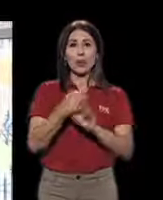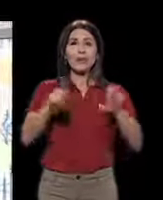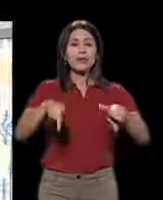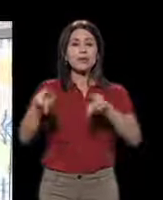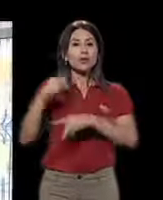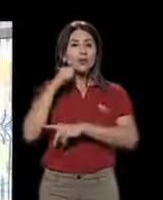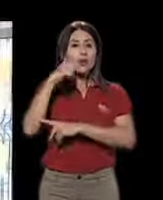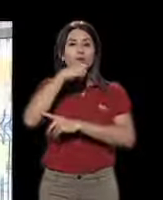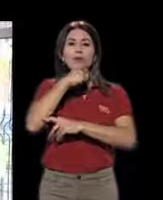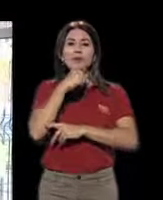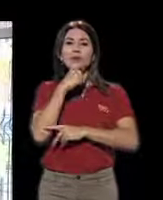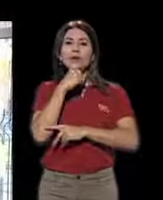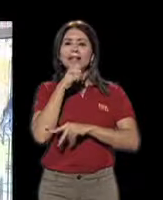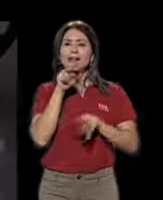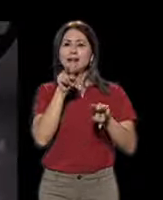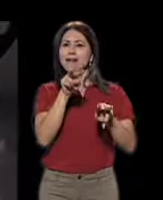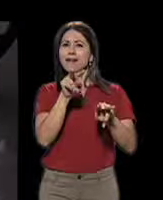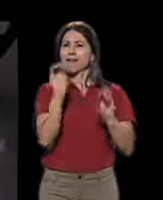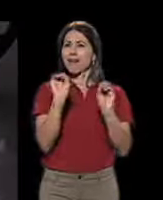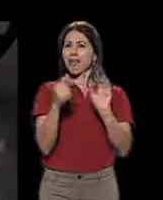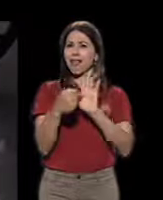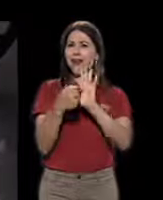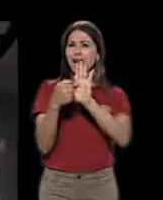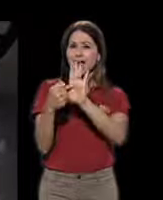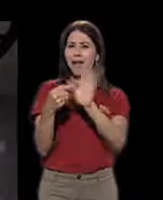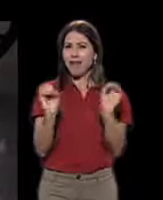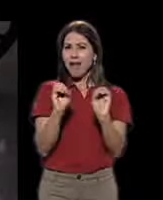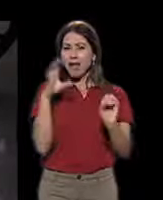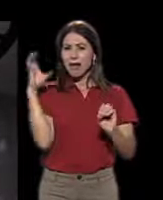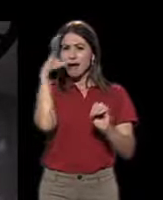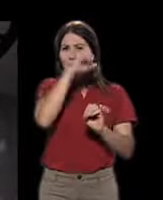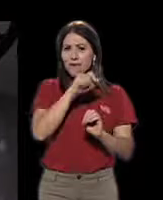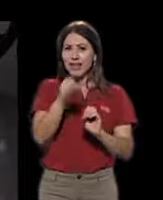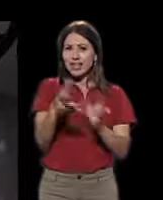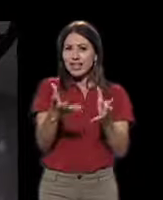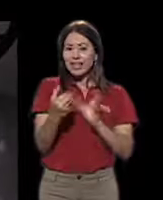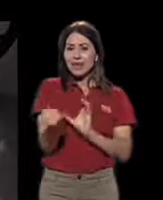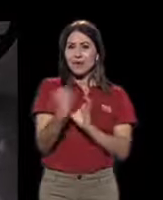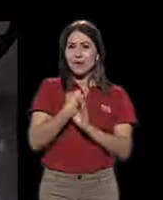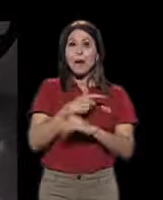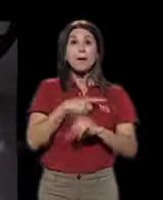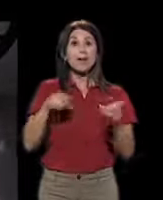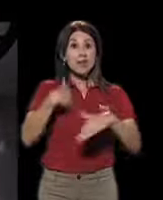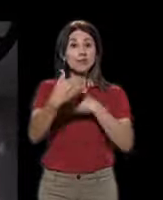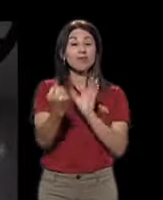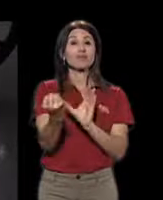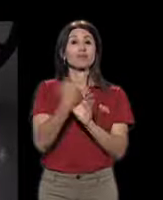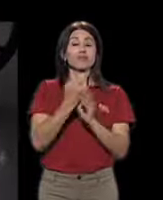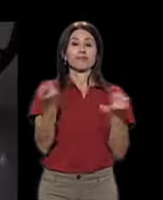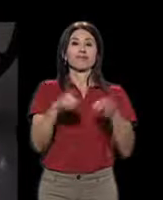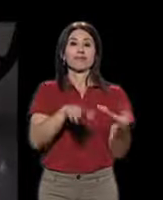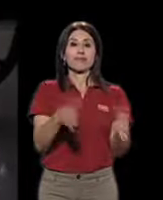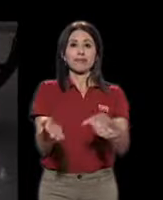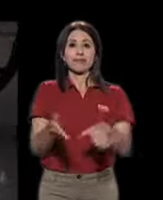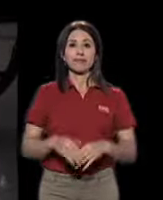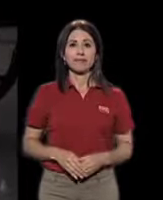mayor es la que menos indicios da antes del intento de suicidio y es la más efectiva a la hora de realizarlo.